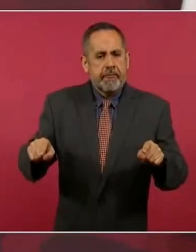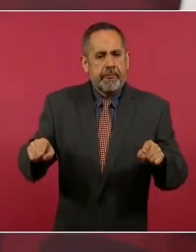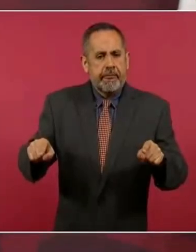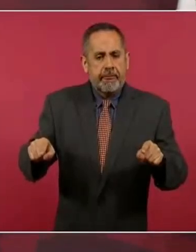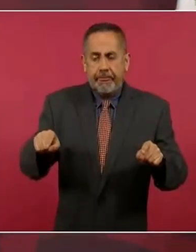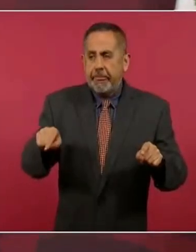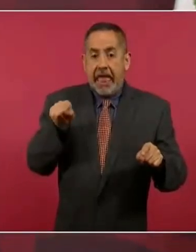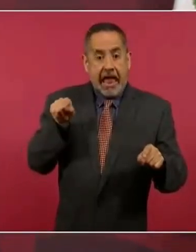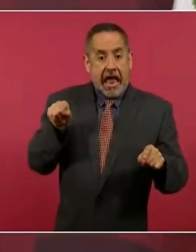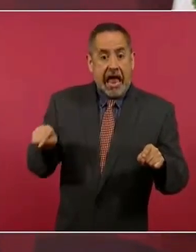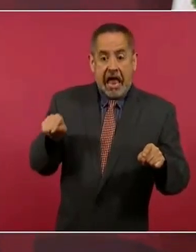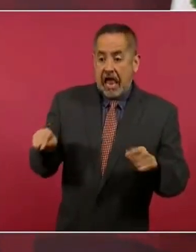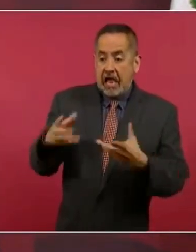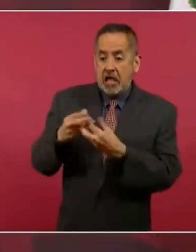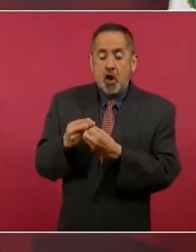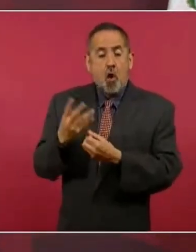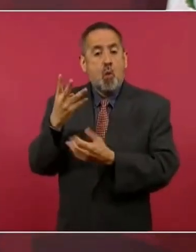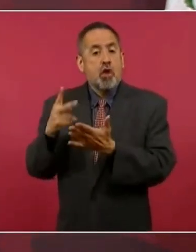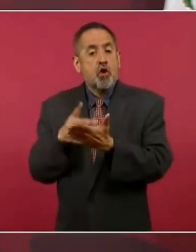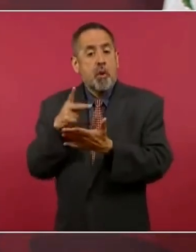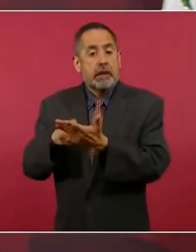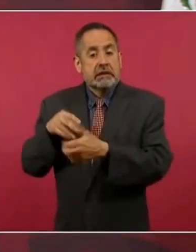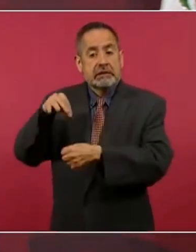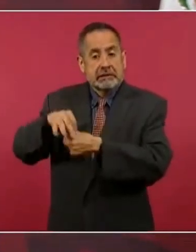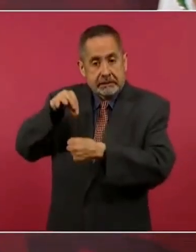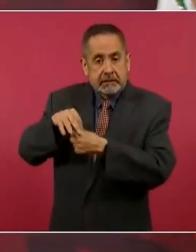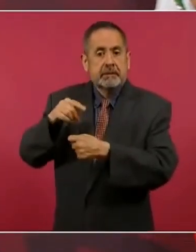cuatro elecciones presidenciales